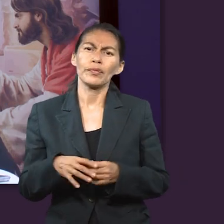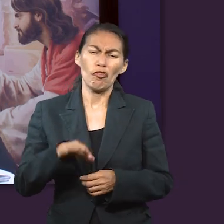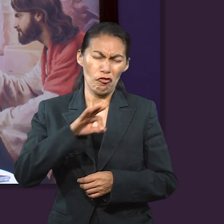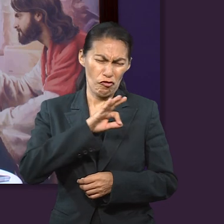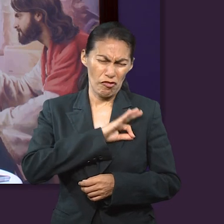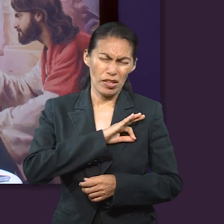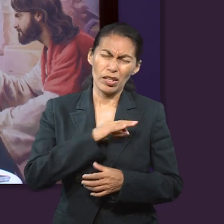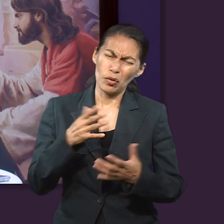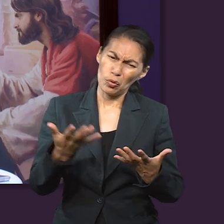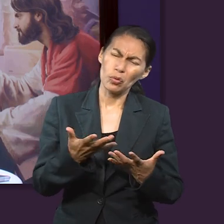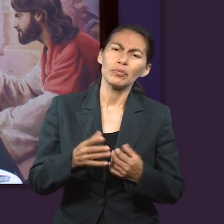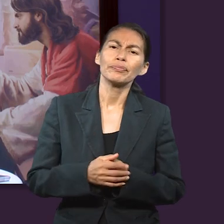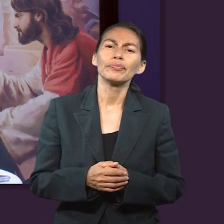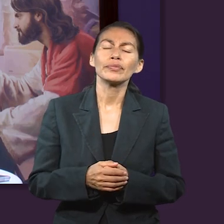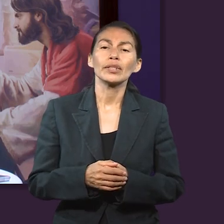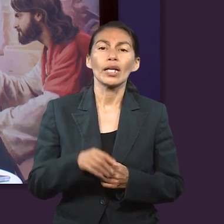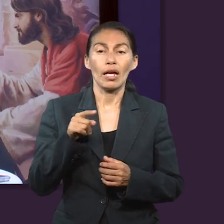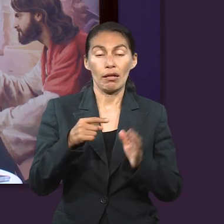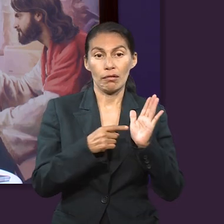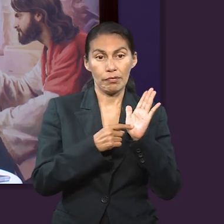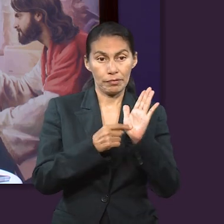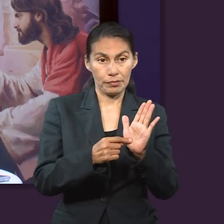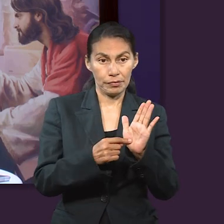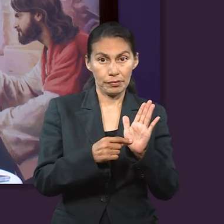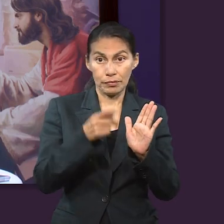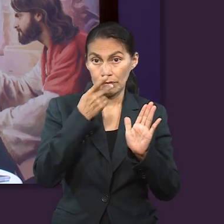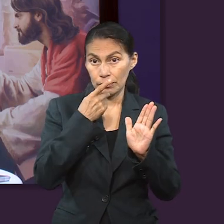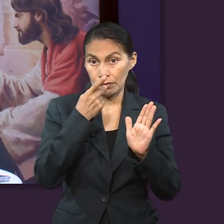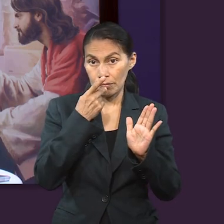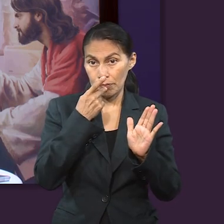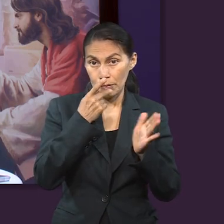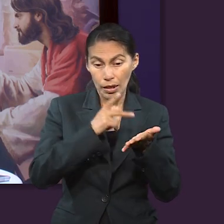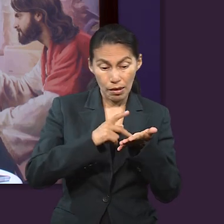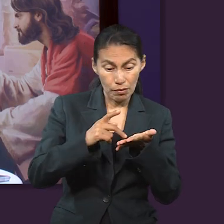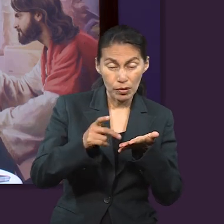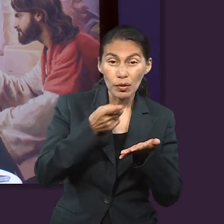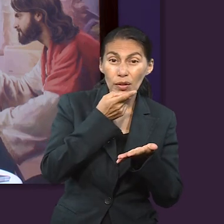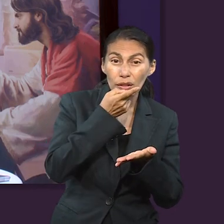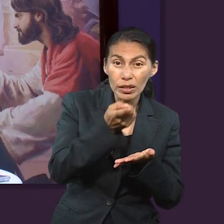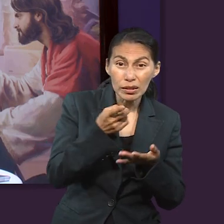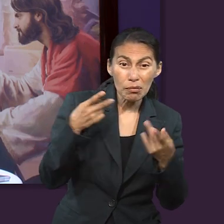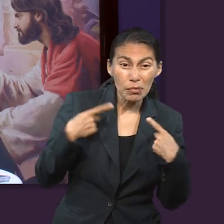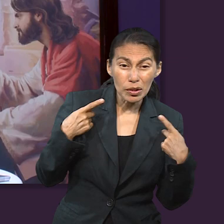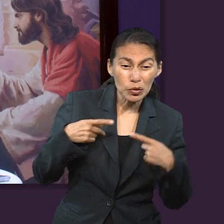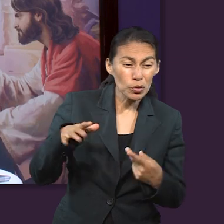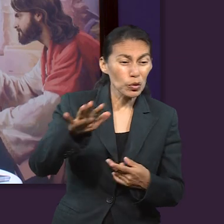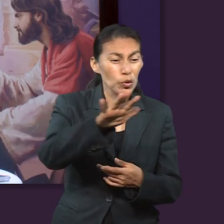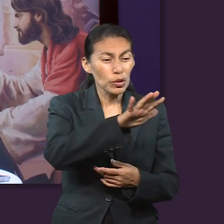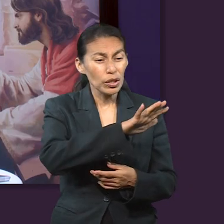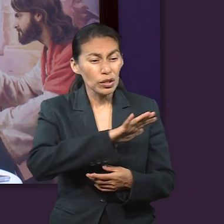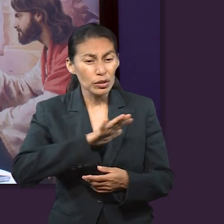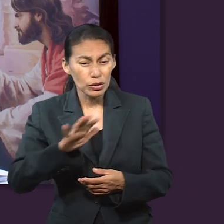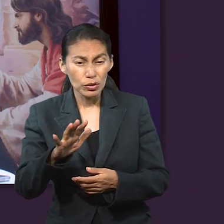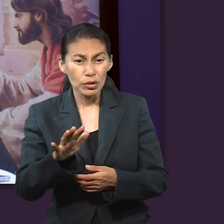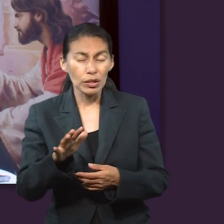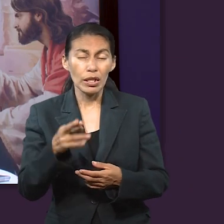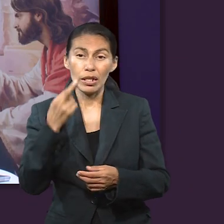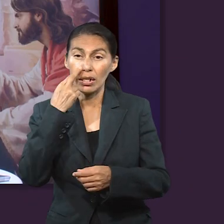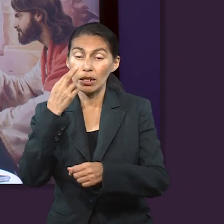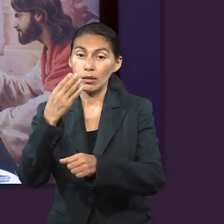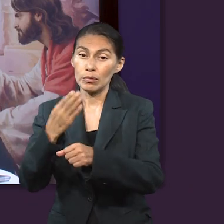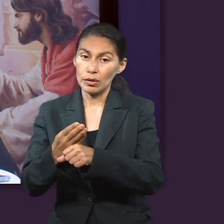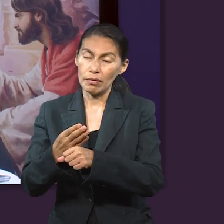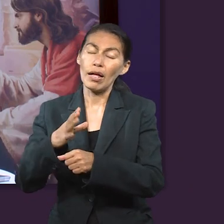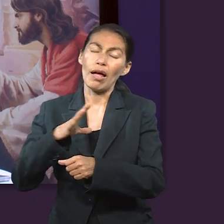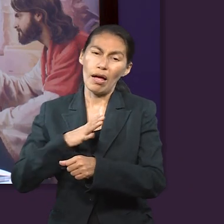texto, lo que Pablo está presentando es que la comunidad tiene la responsabilidad o tiene